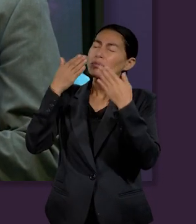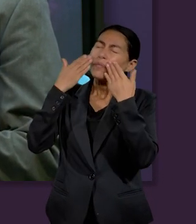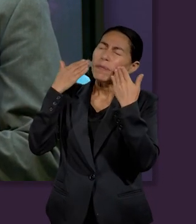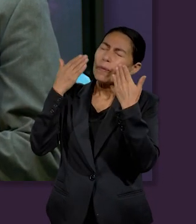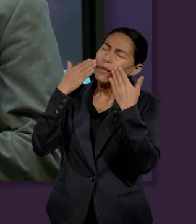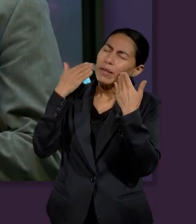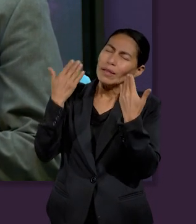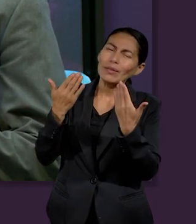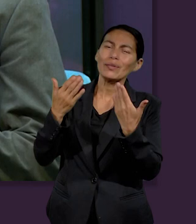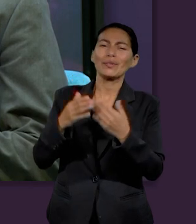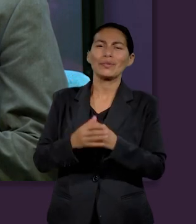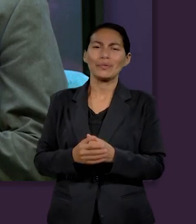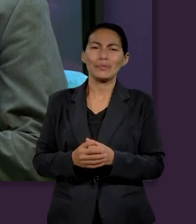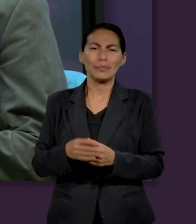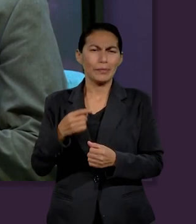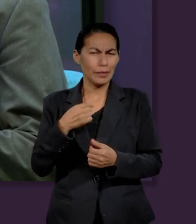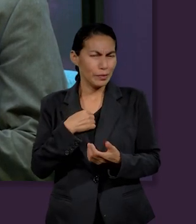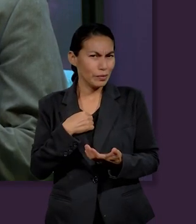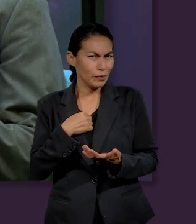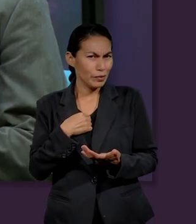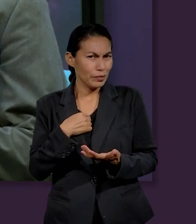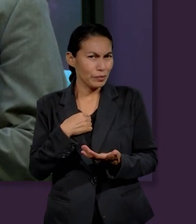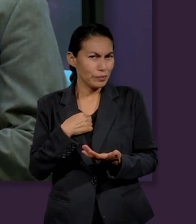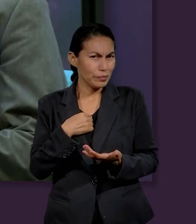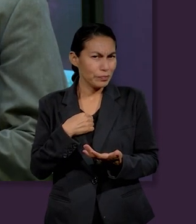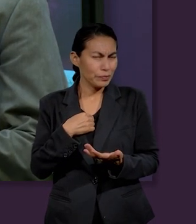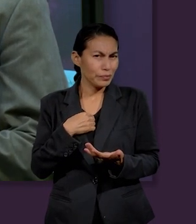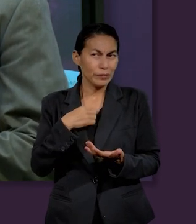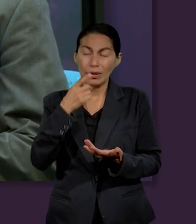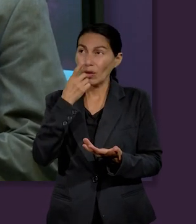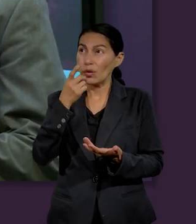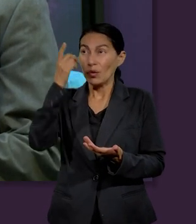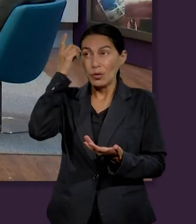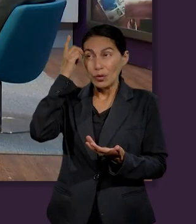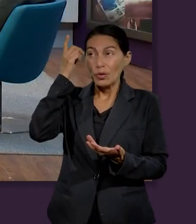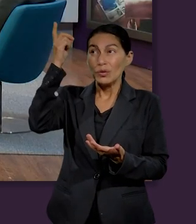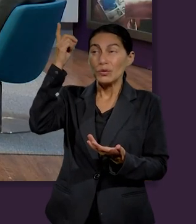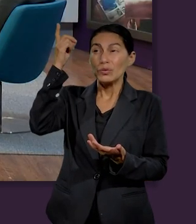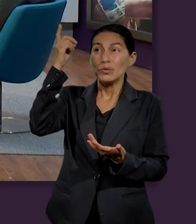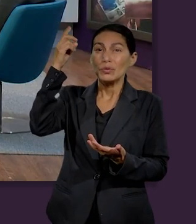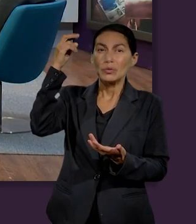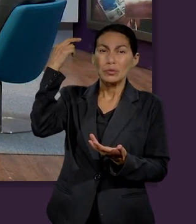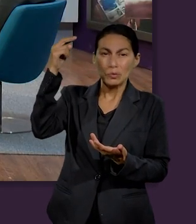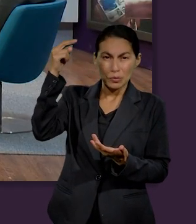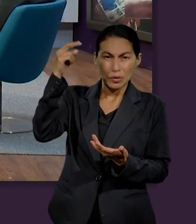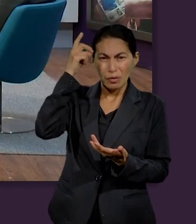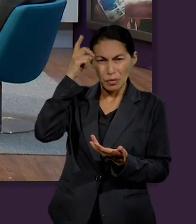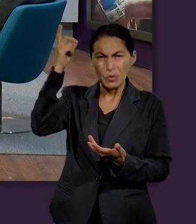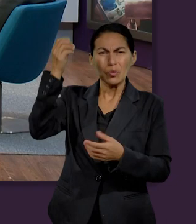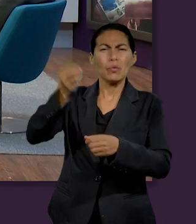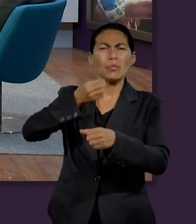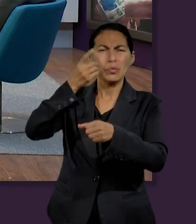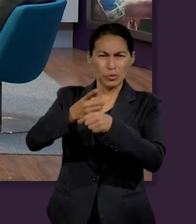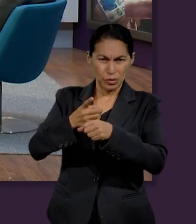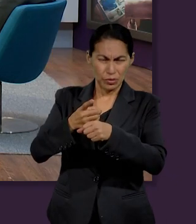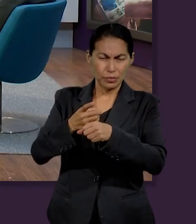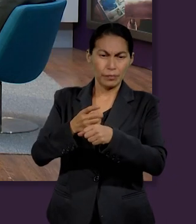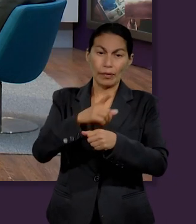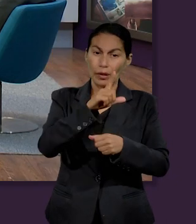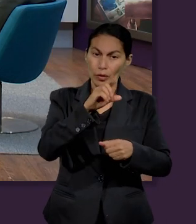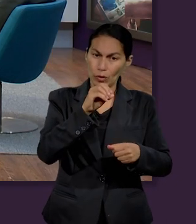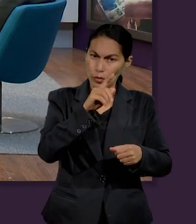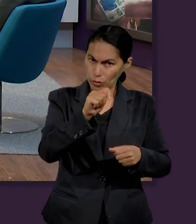misericordioso y yo lo llamaría como el Dios de las oportunidades porque a pesar de que Él tomó malas